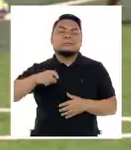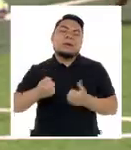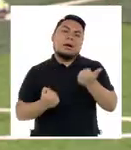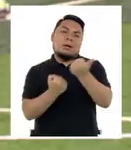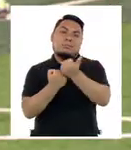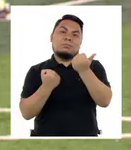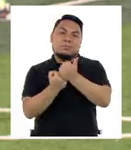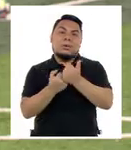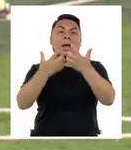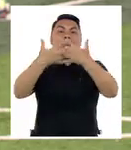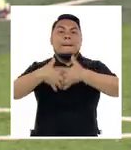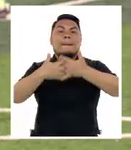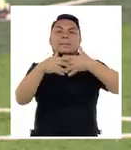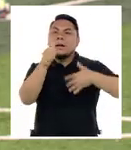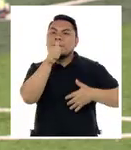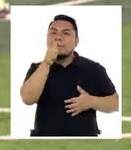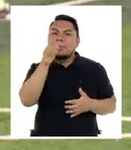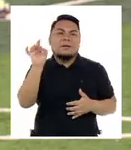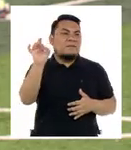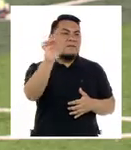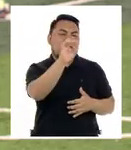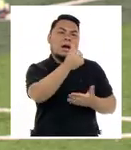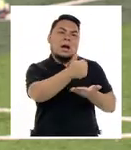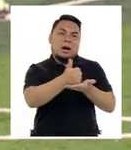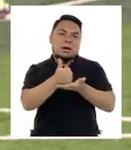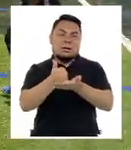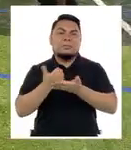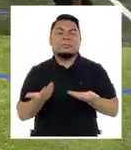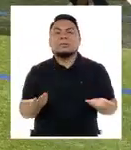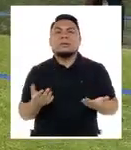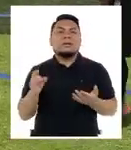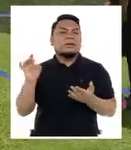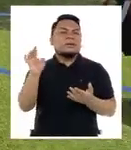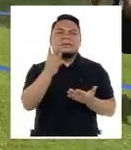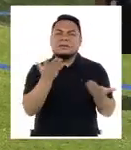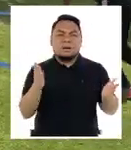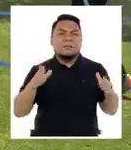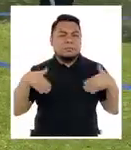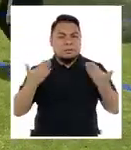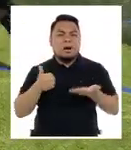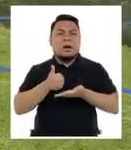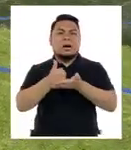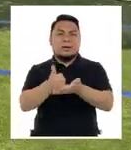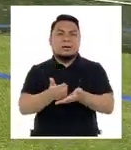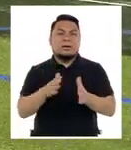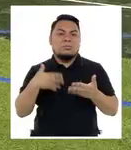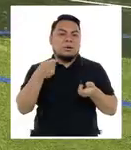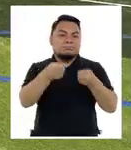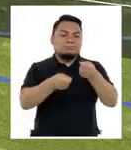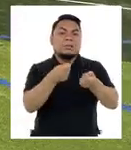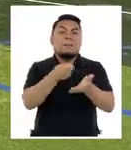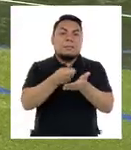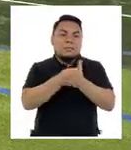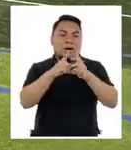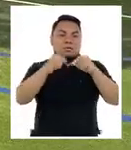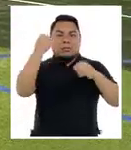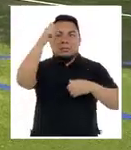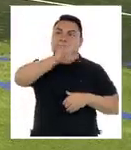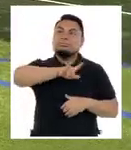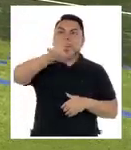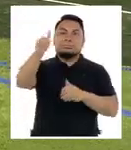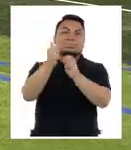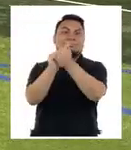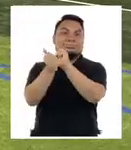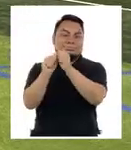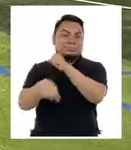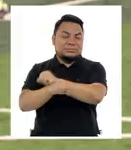necesitamos el apoyo de la empresa privada necesitamos el apoyo del IPD que puedan ayudarnos a cumplir el sueño de los chicos no sería la